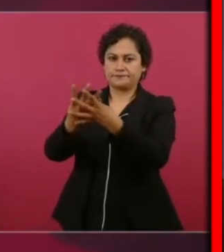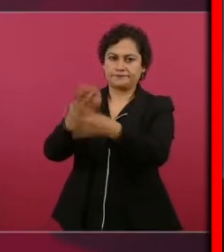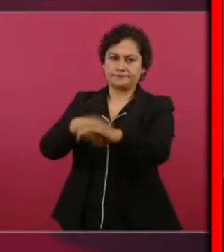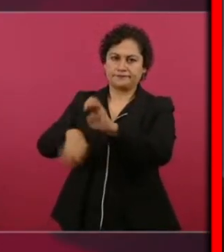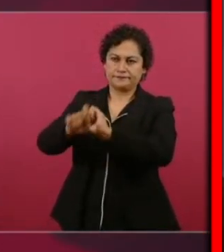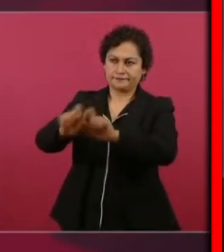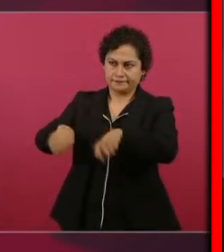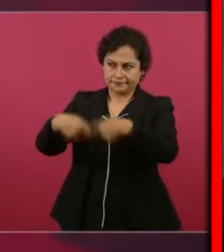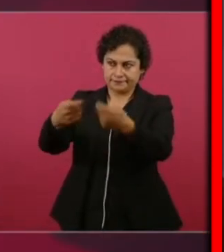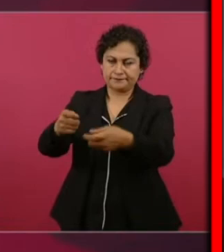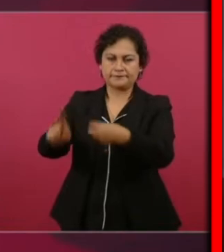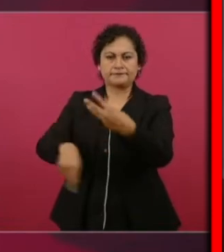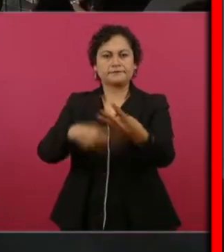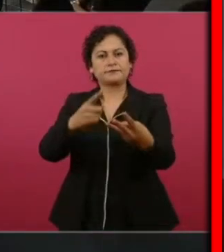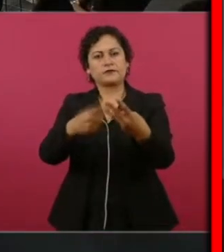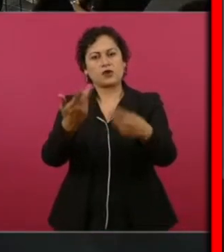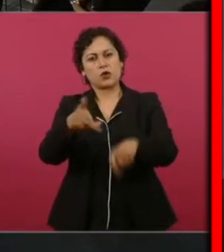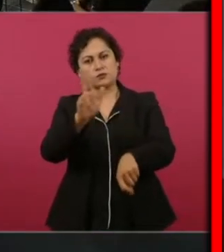hospitales